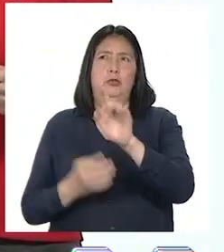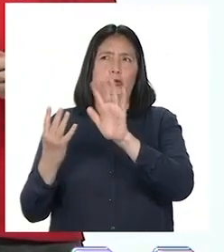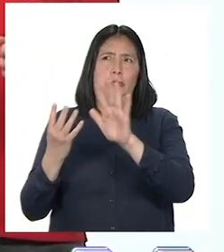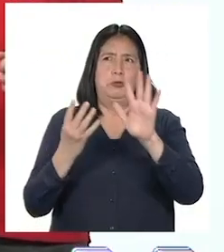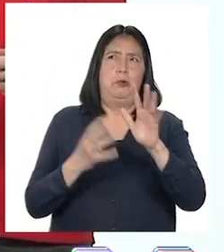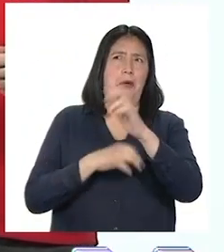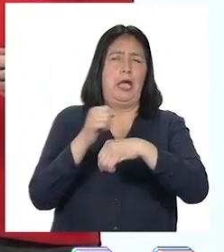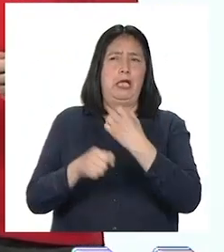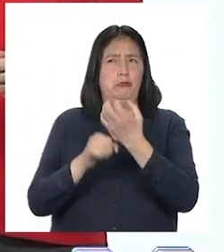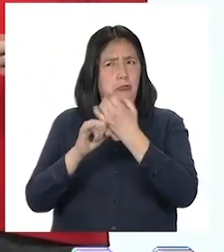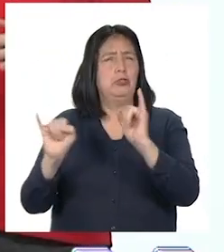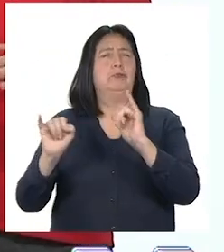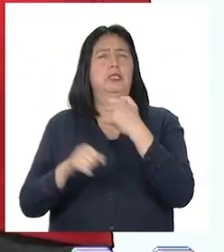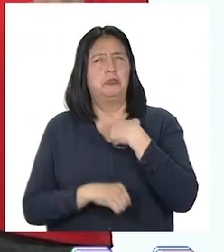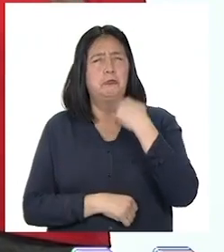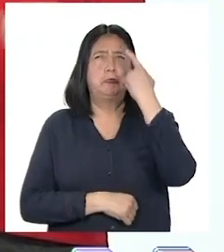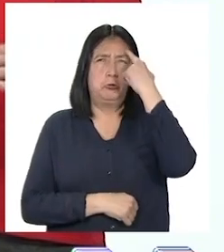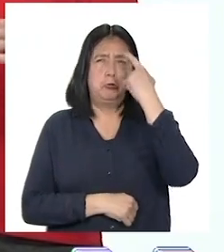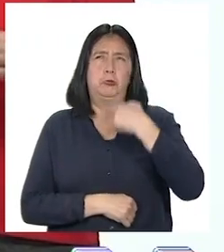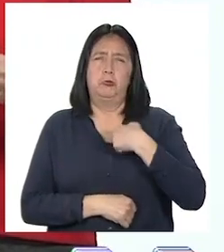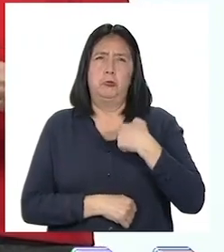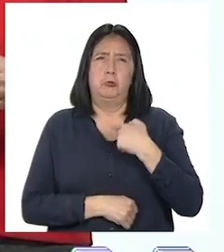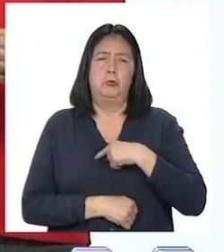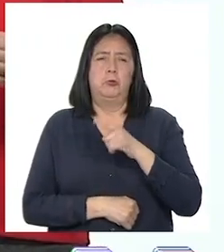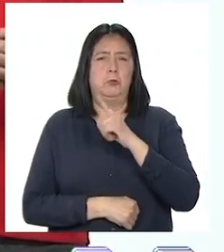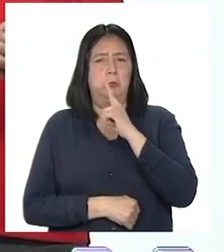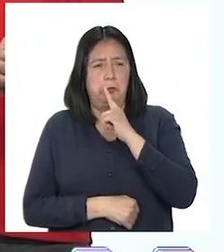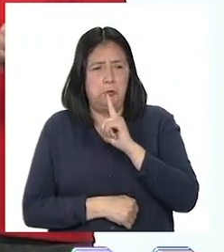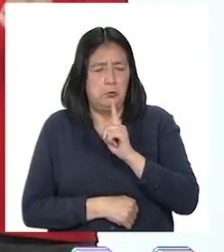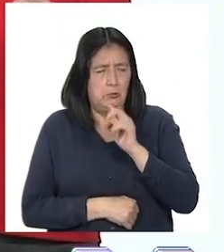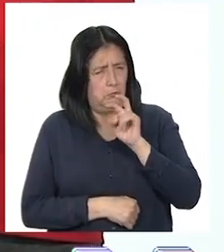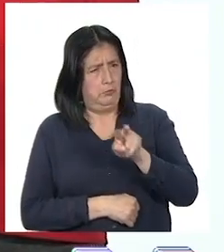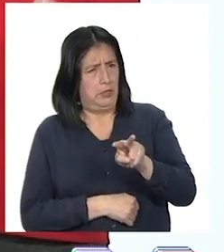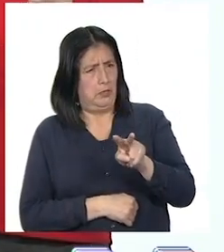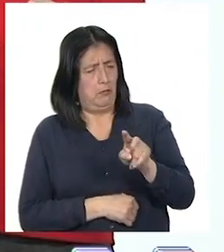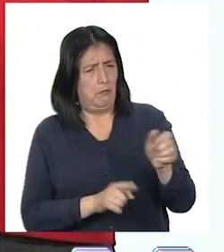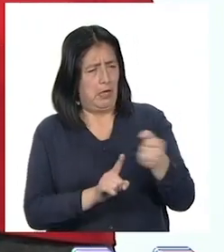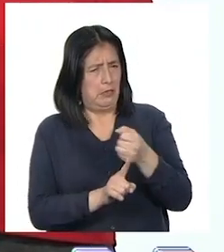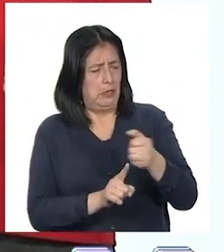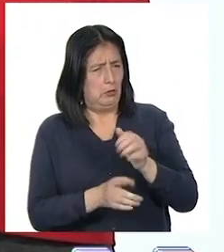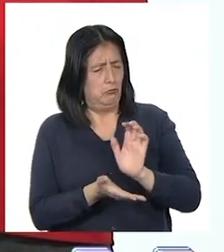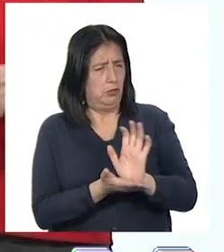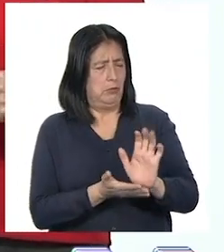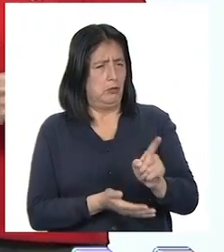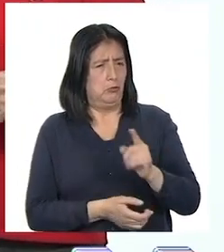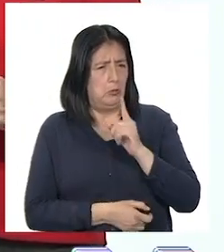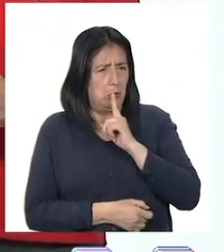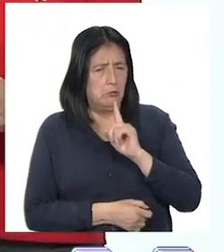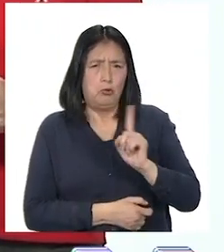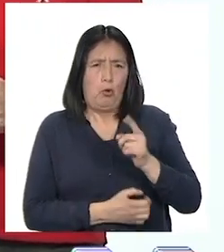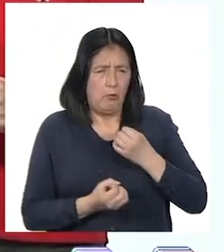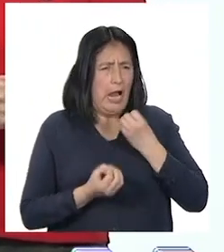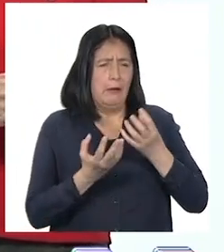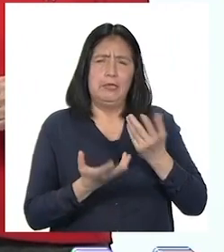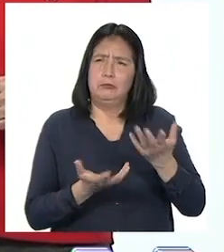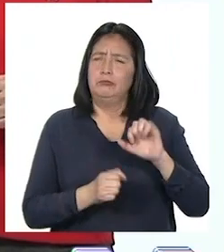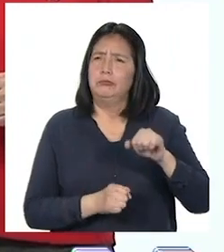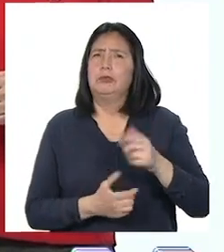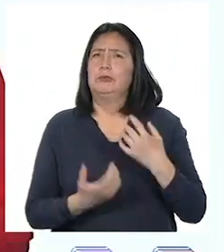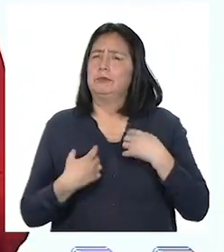años de independencia, voy a no quedarme callada cuando veo un acto de maltrato o discriminación hacia otra persona.